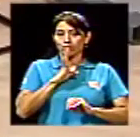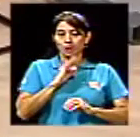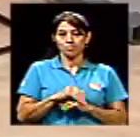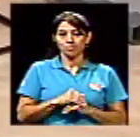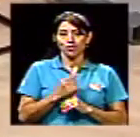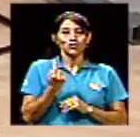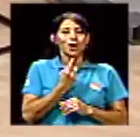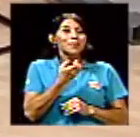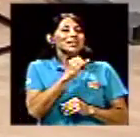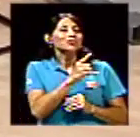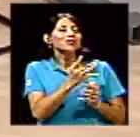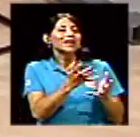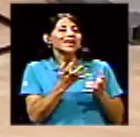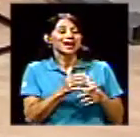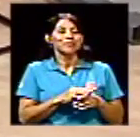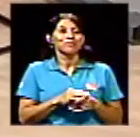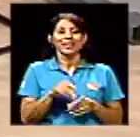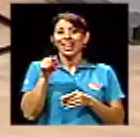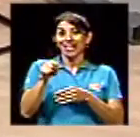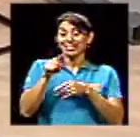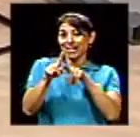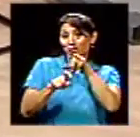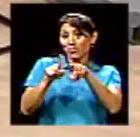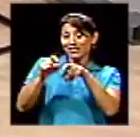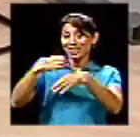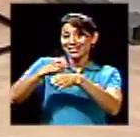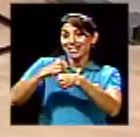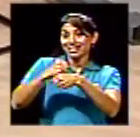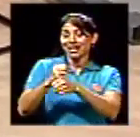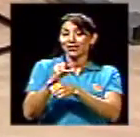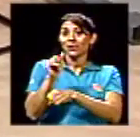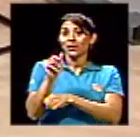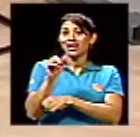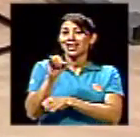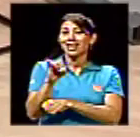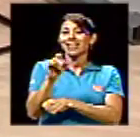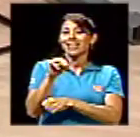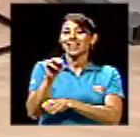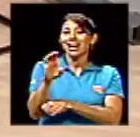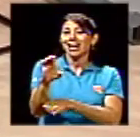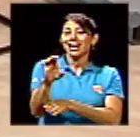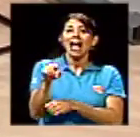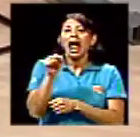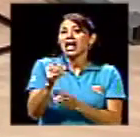que está desarrollando el INEG, y ahí no hay valor verdadero. Es decir,